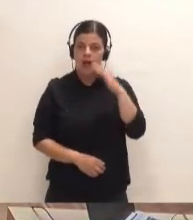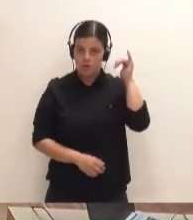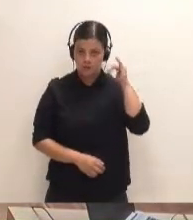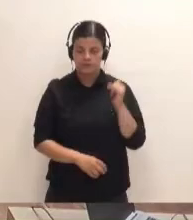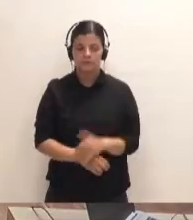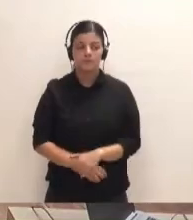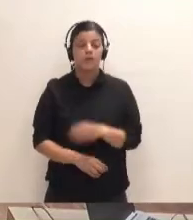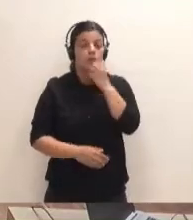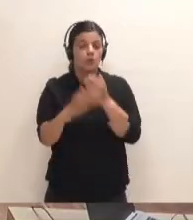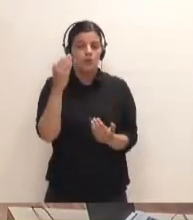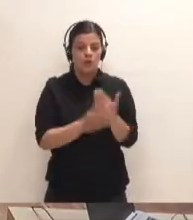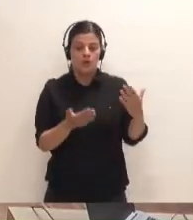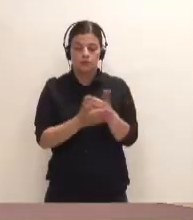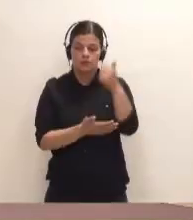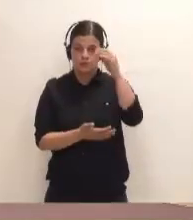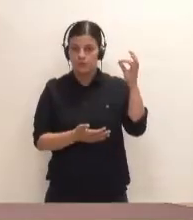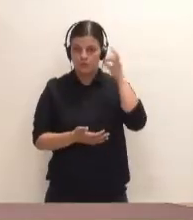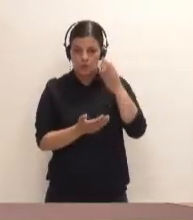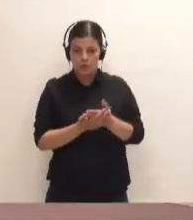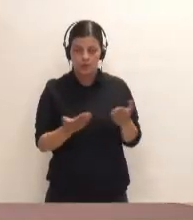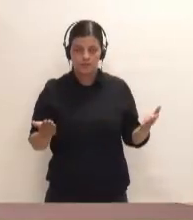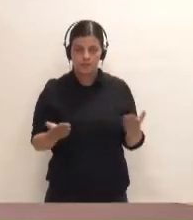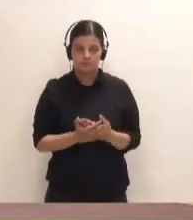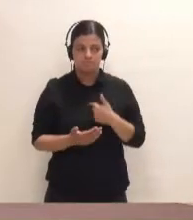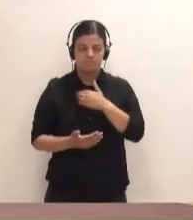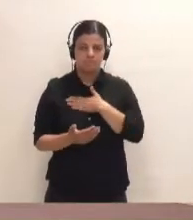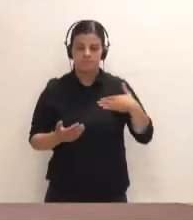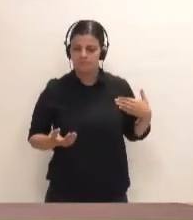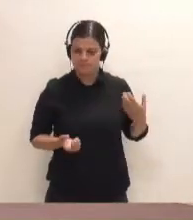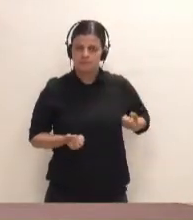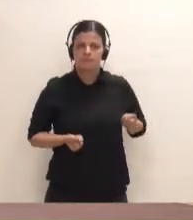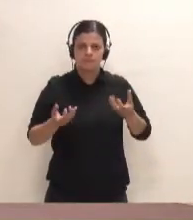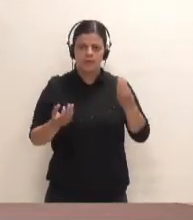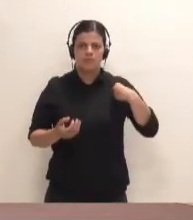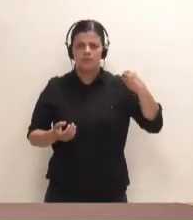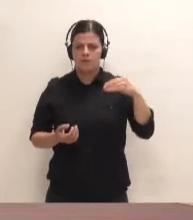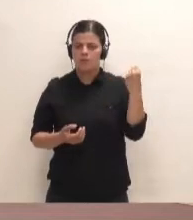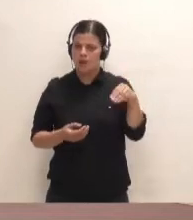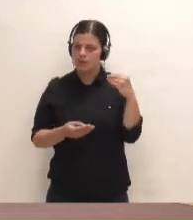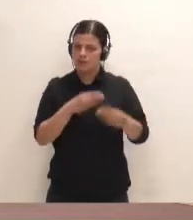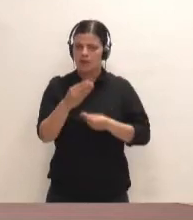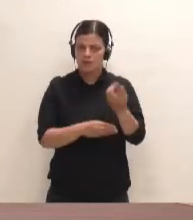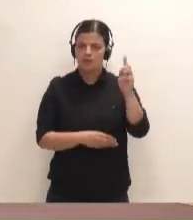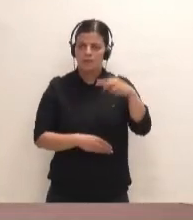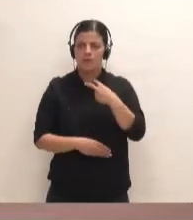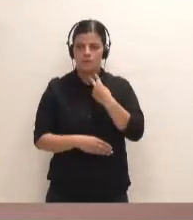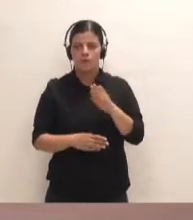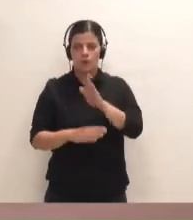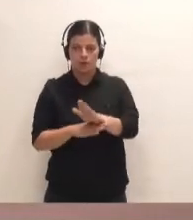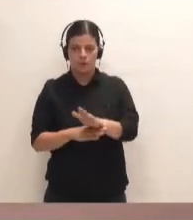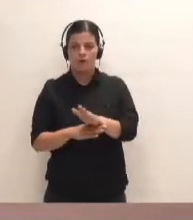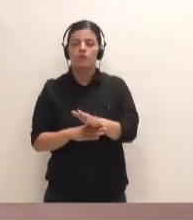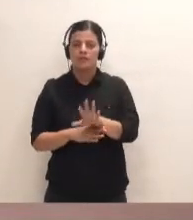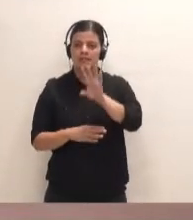buenos días a todos y a todas. Yo quiero empezar mis palabras, como ha hecho el presidente y también la portada del Grupo Si Podemos